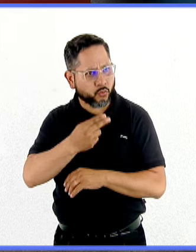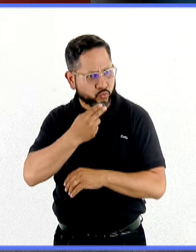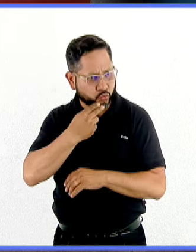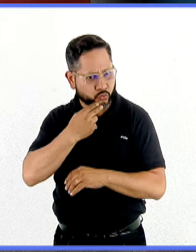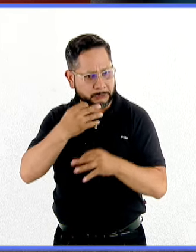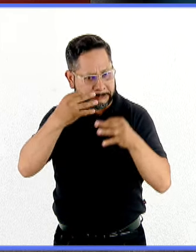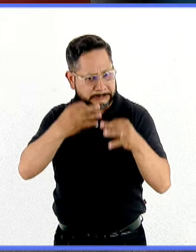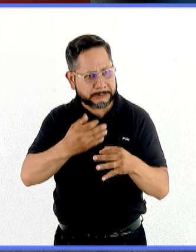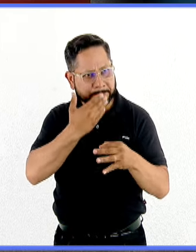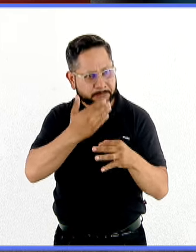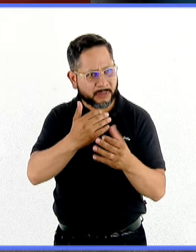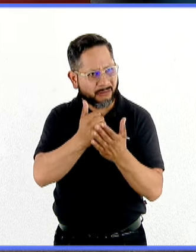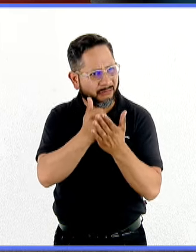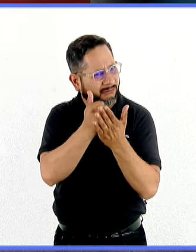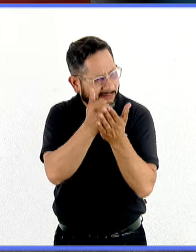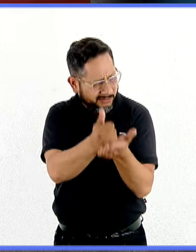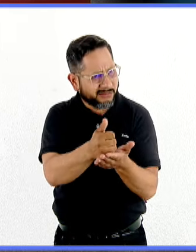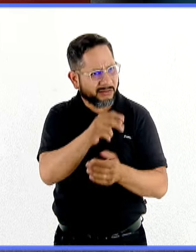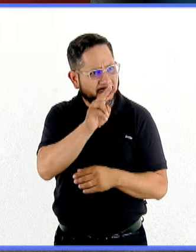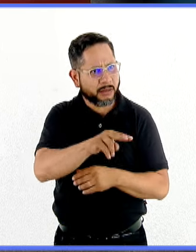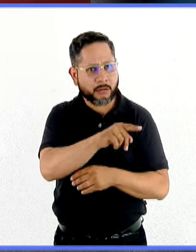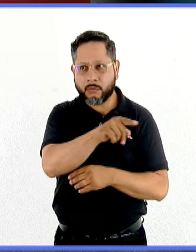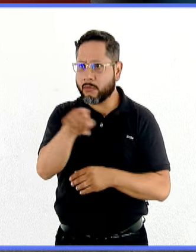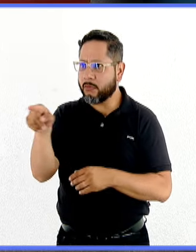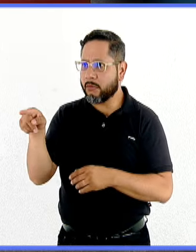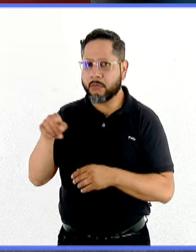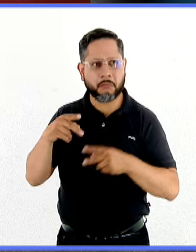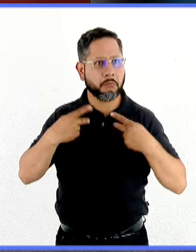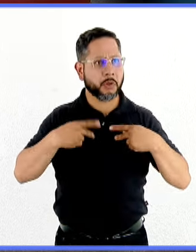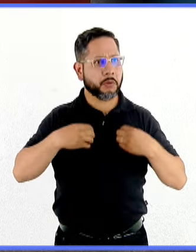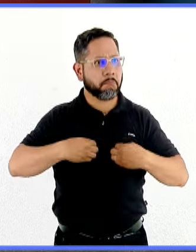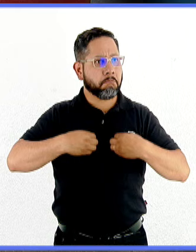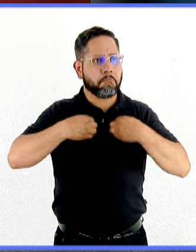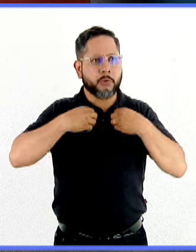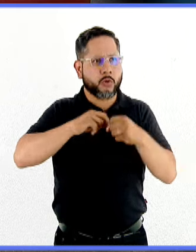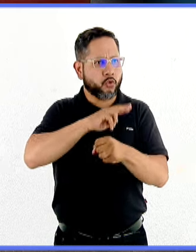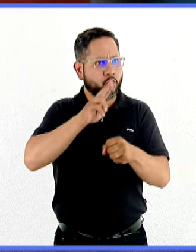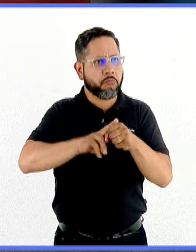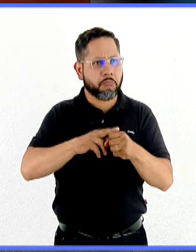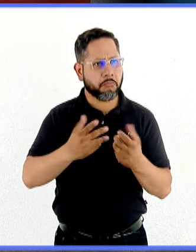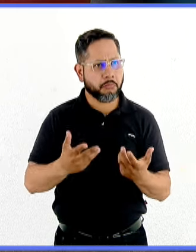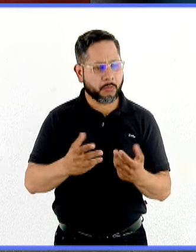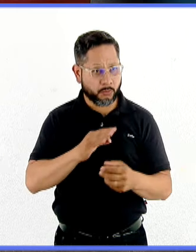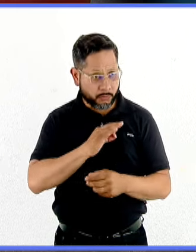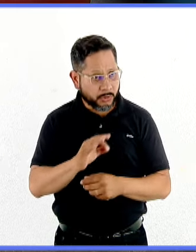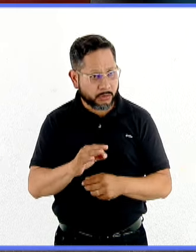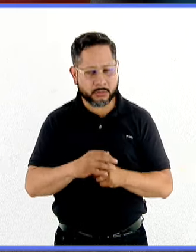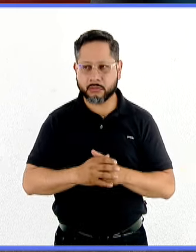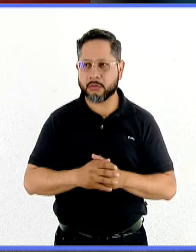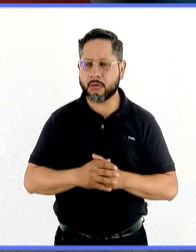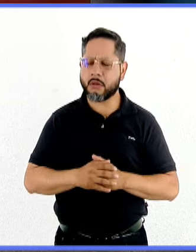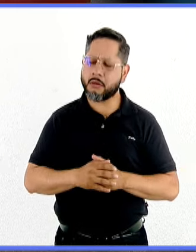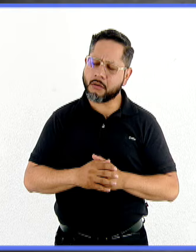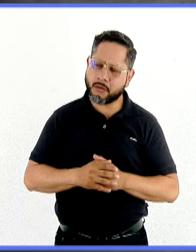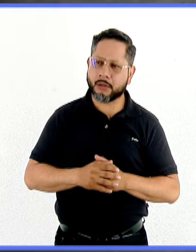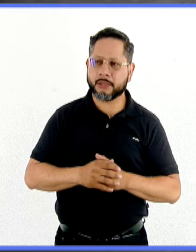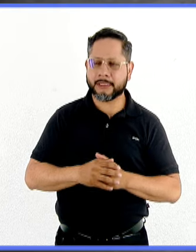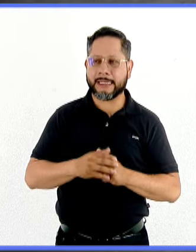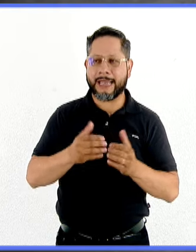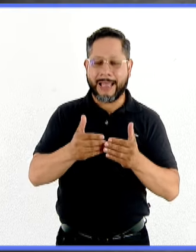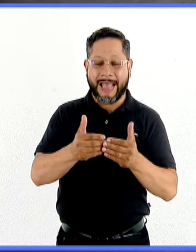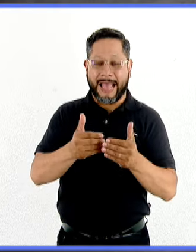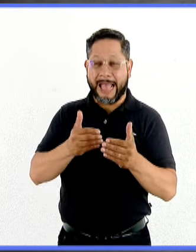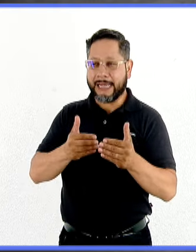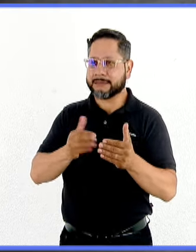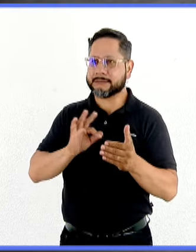que las personas lleven una vida normal y que no sea inhabilitante? En realidad, se sabe que entre más temprana